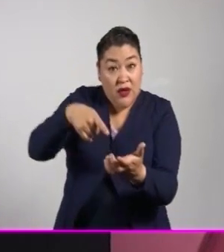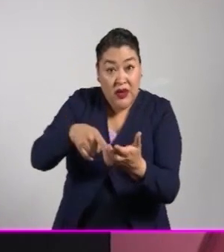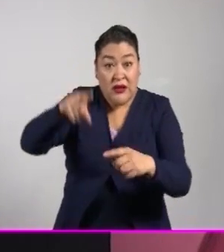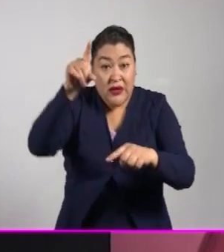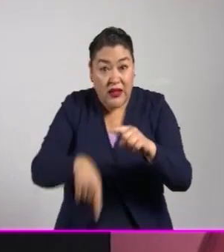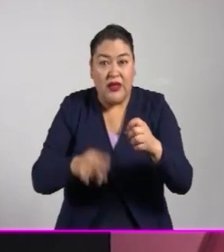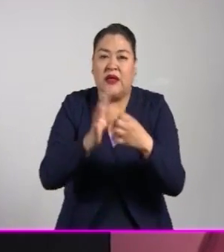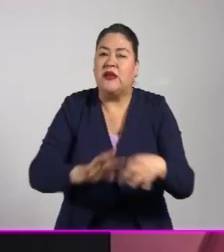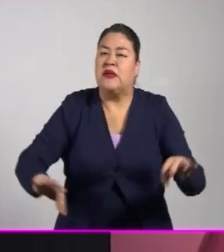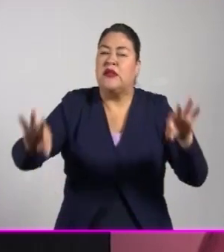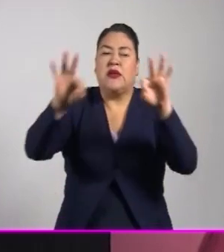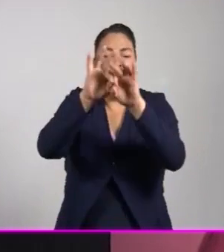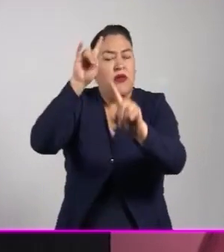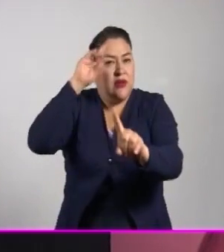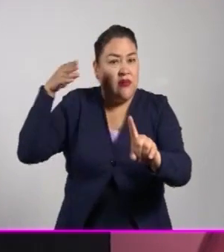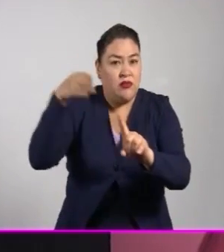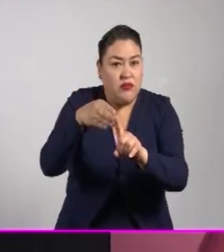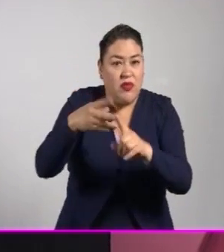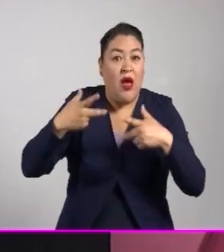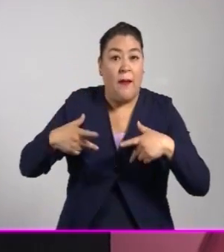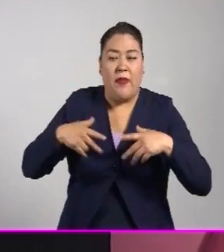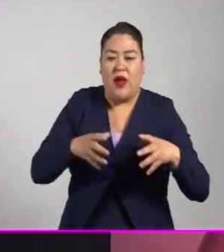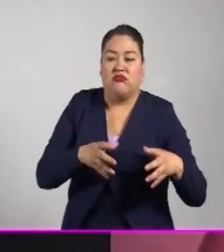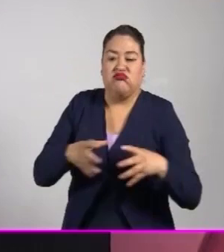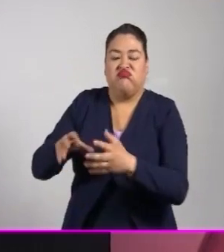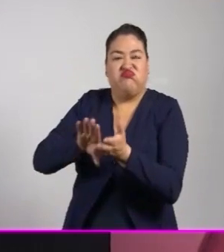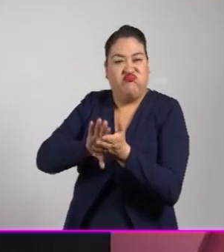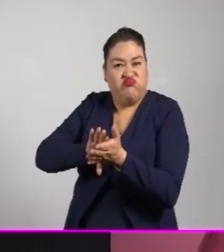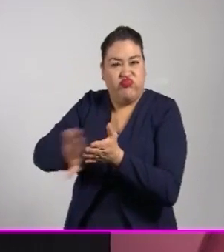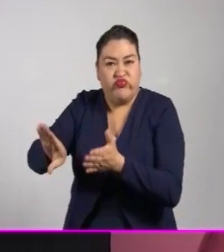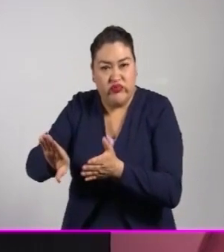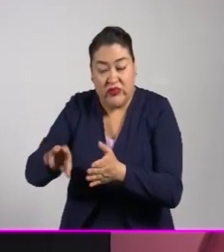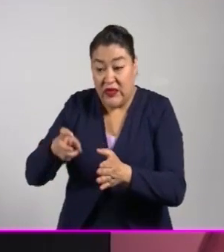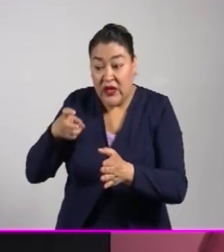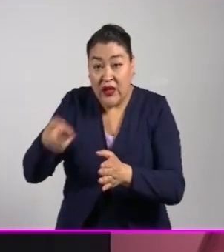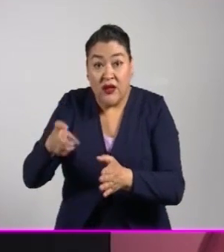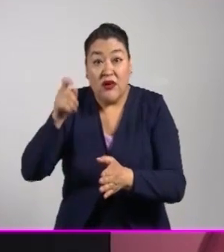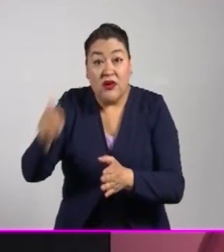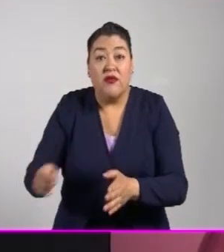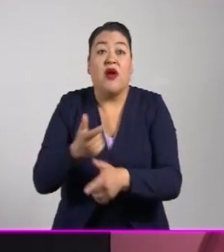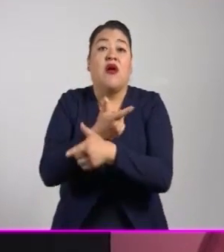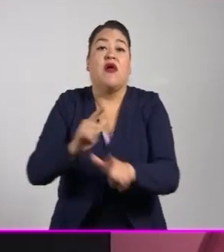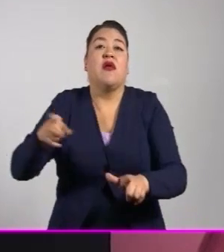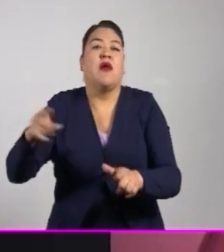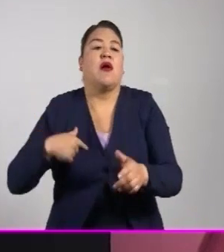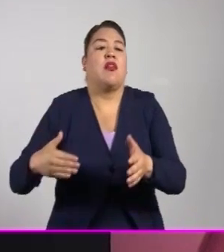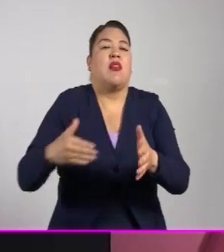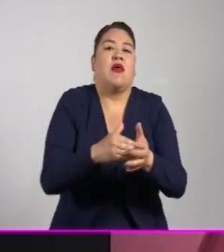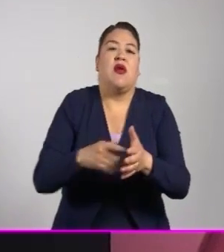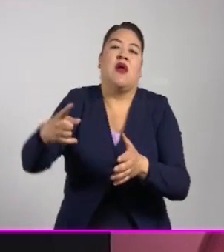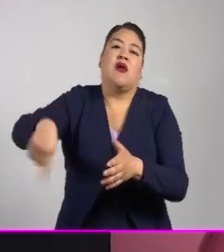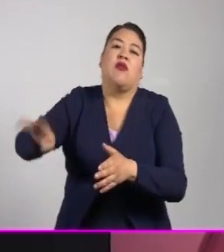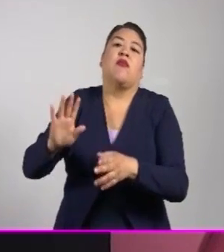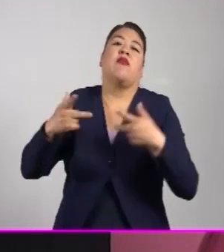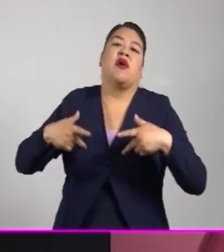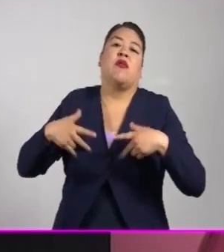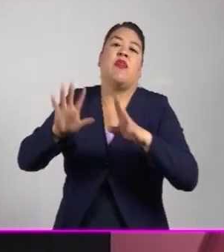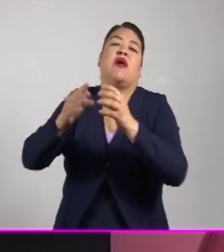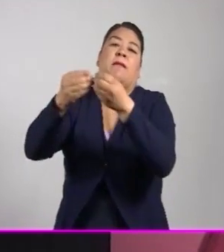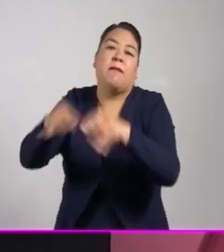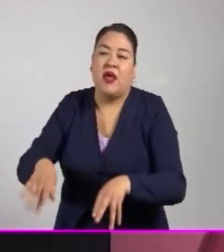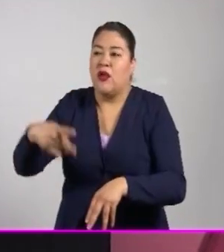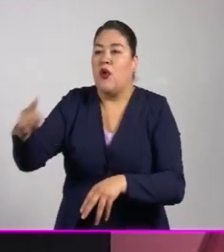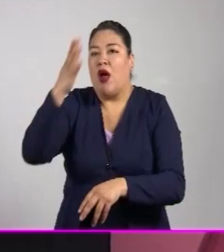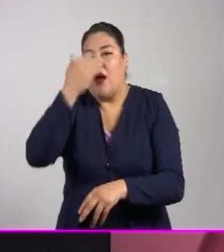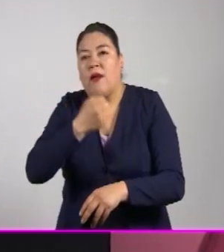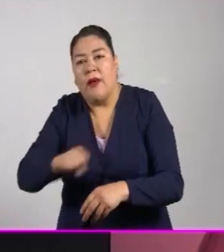desarrollo nacional. La exclusión de cada vez más personas limita libertades, genera desperdicio de talento, reafirma las